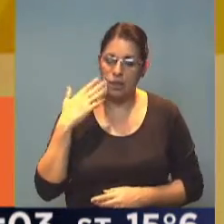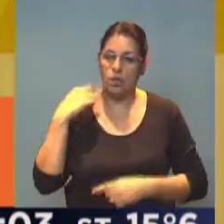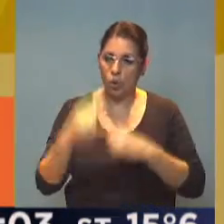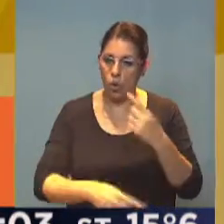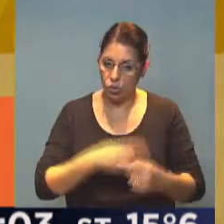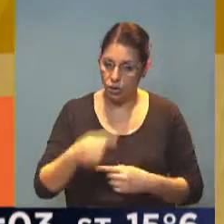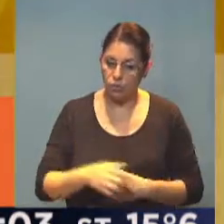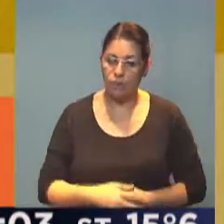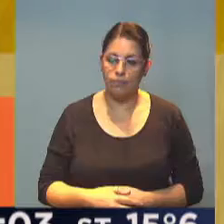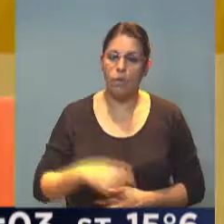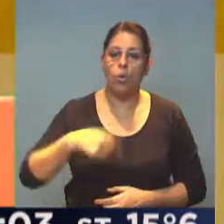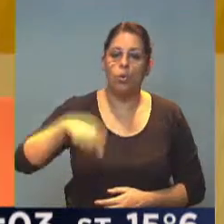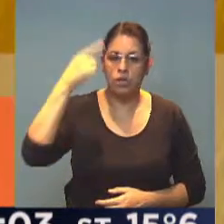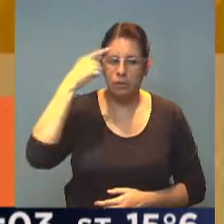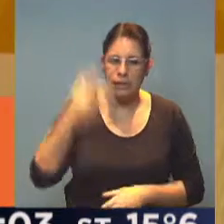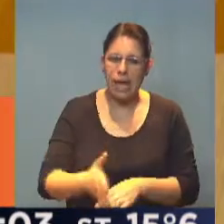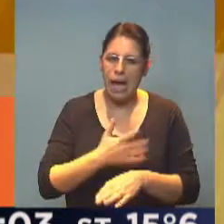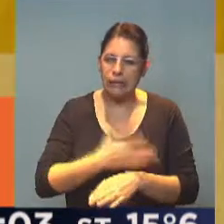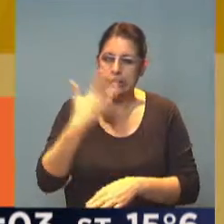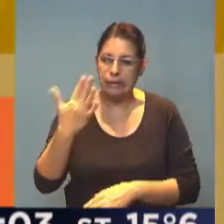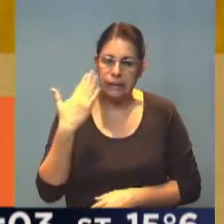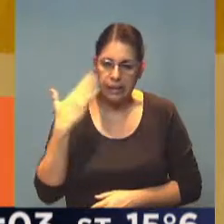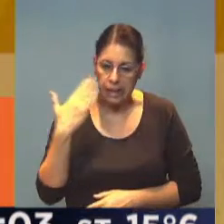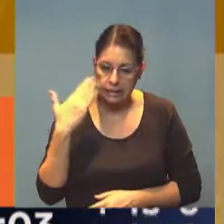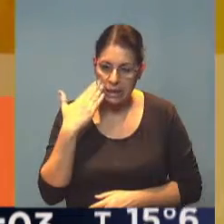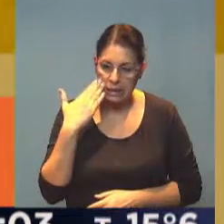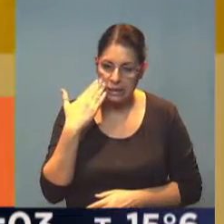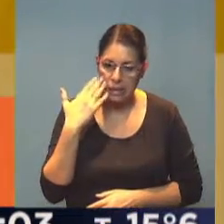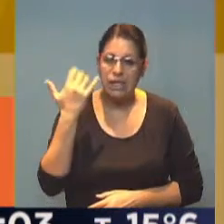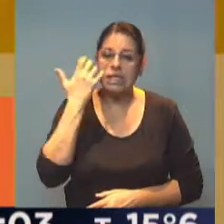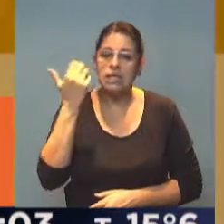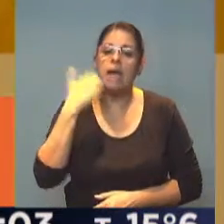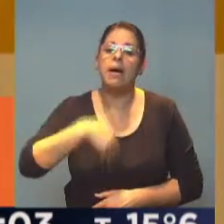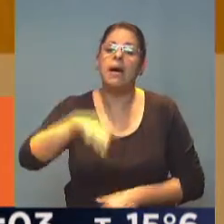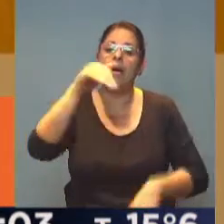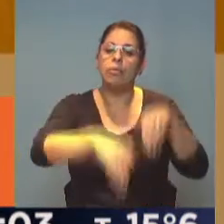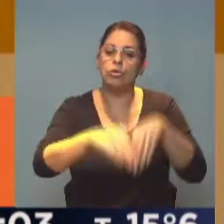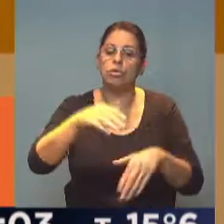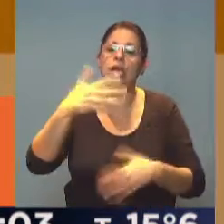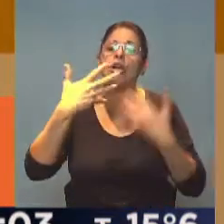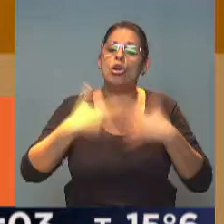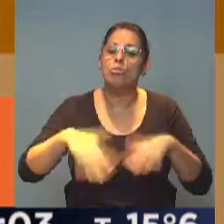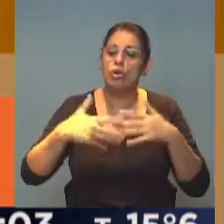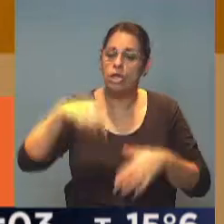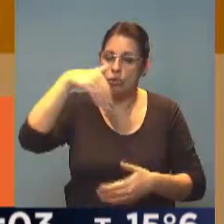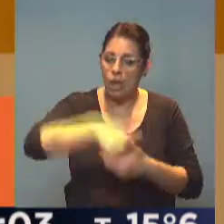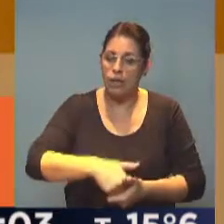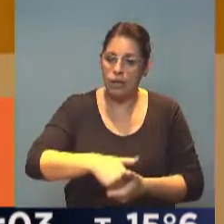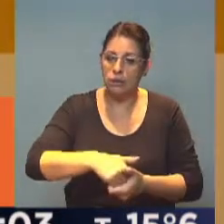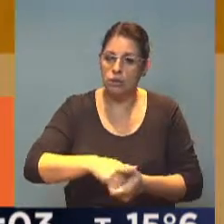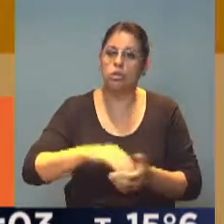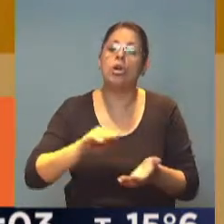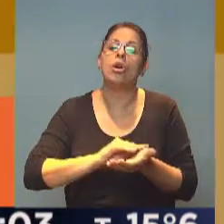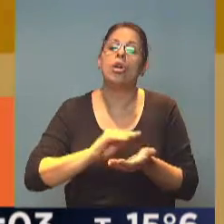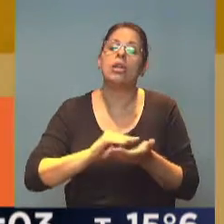calculemos que antes de las 3 de la tarde estaría ya votándose este proyecto aquí en el recinto de la